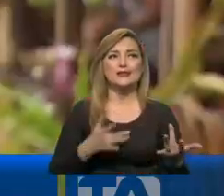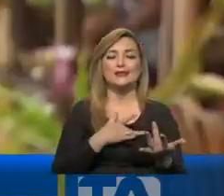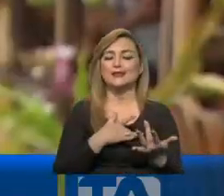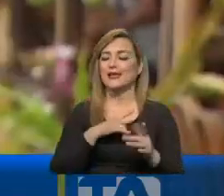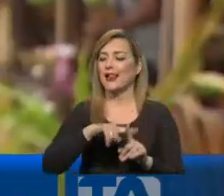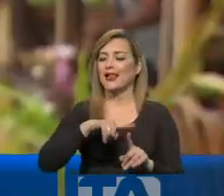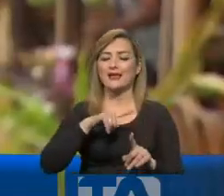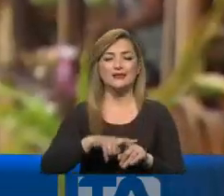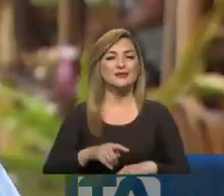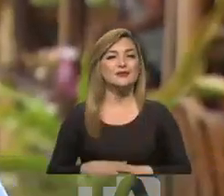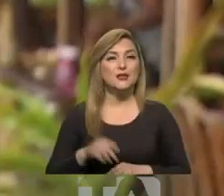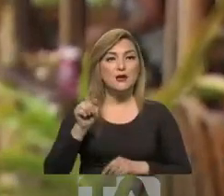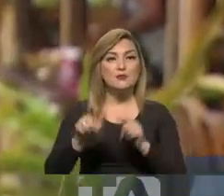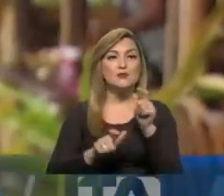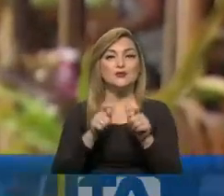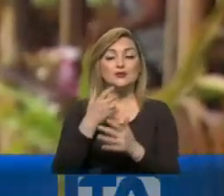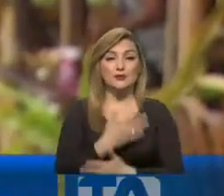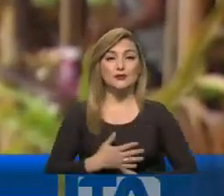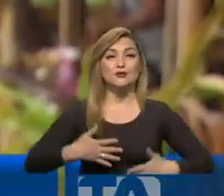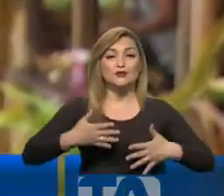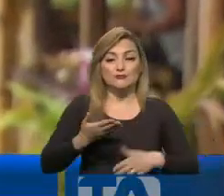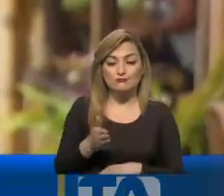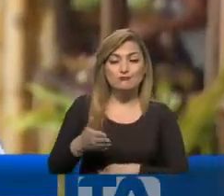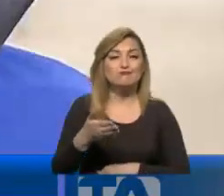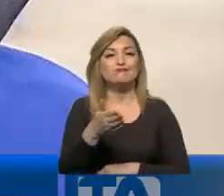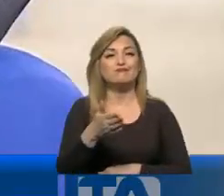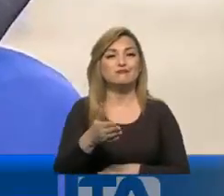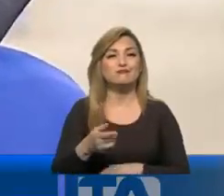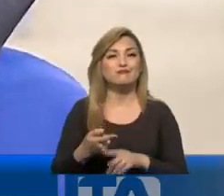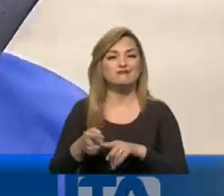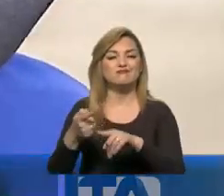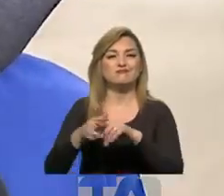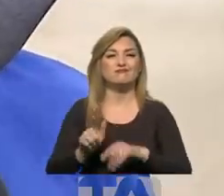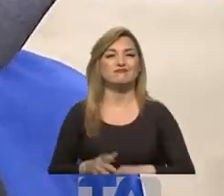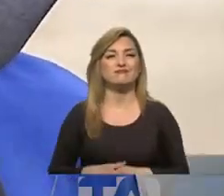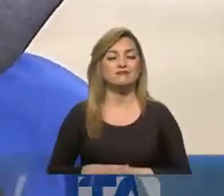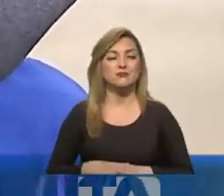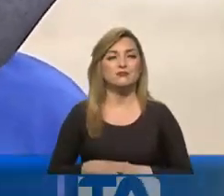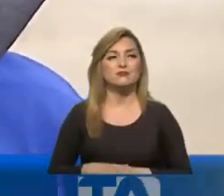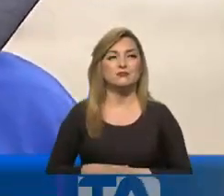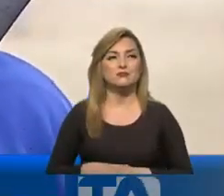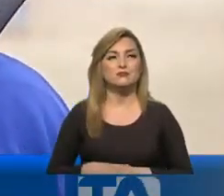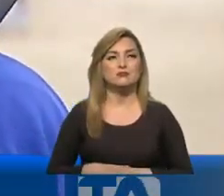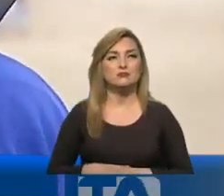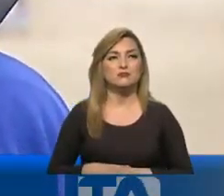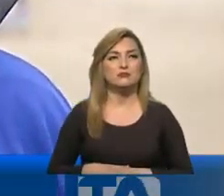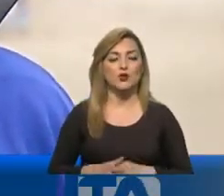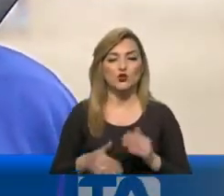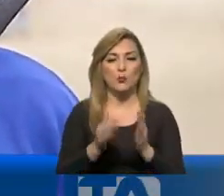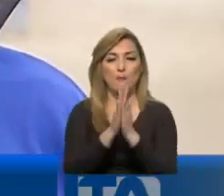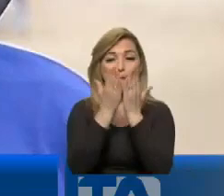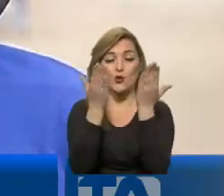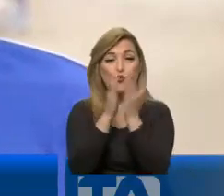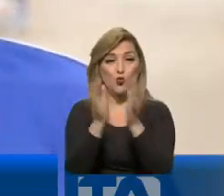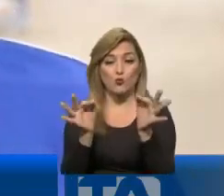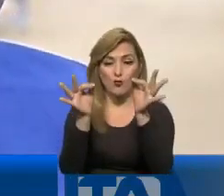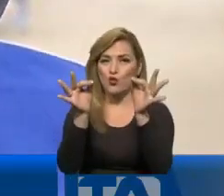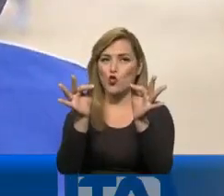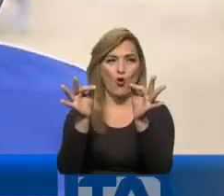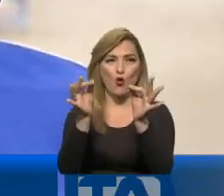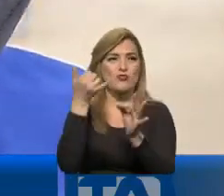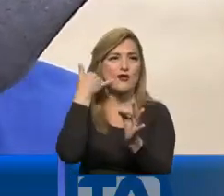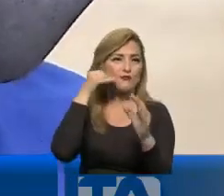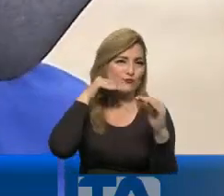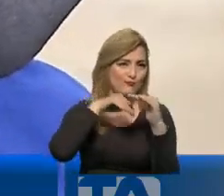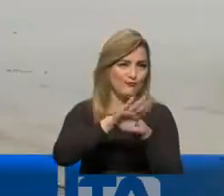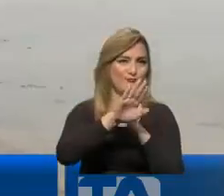Aquí la gente viene a disfrutar el pescado, el marisco, las partillas digitales, tenemos lo que son cubiertos